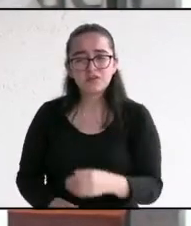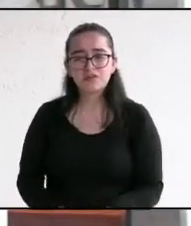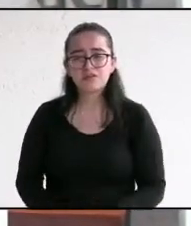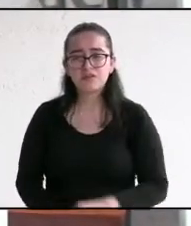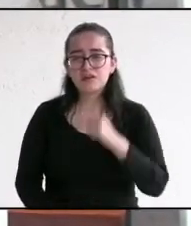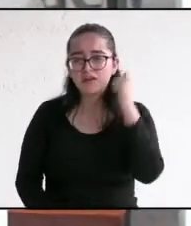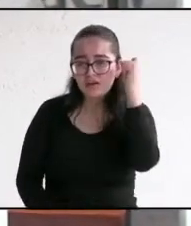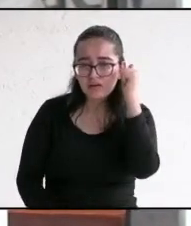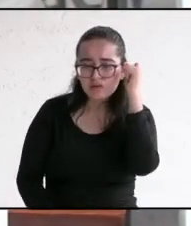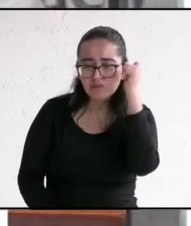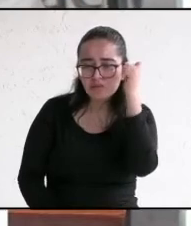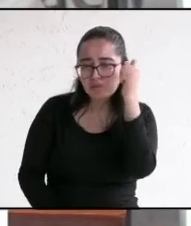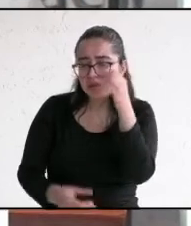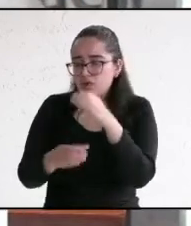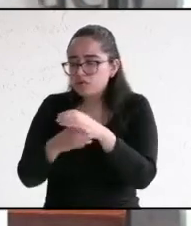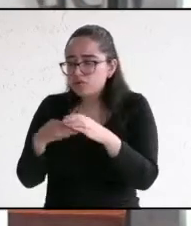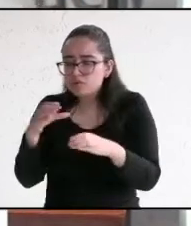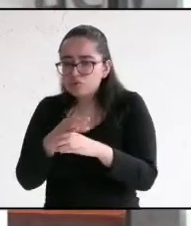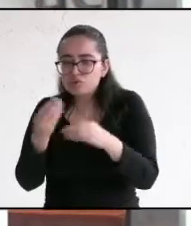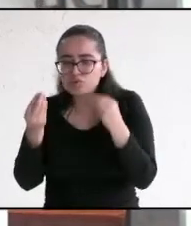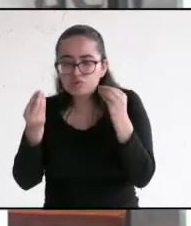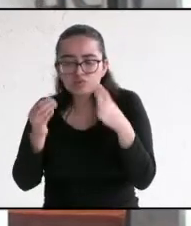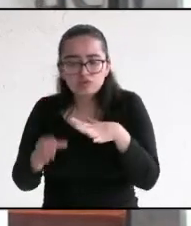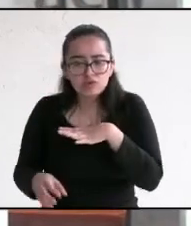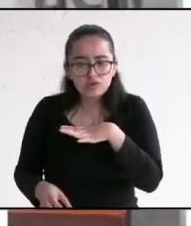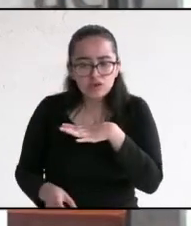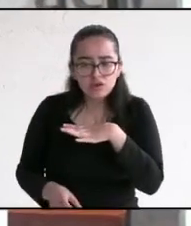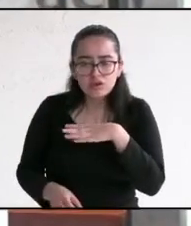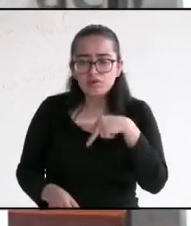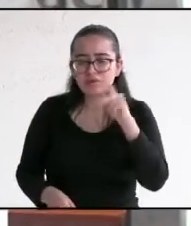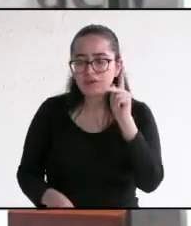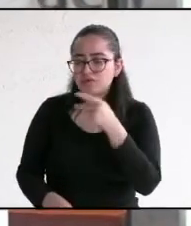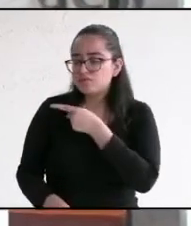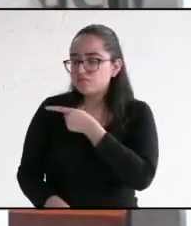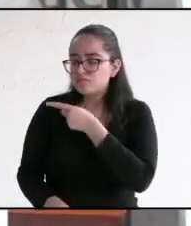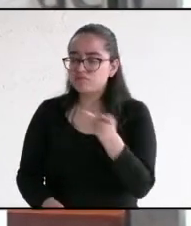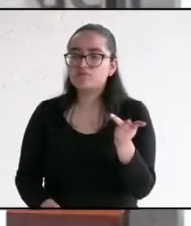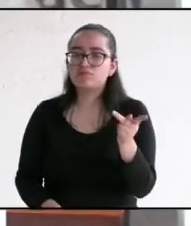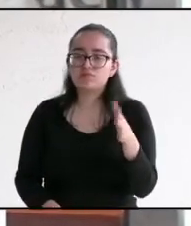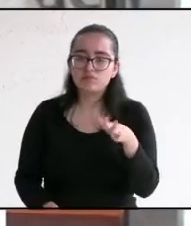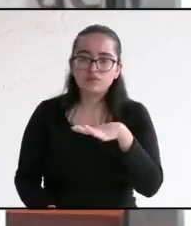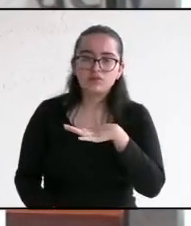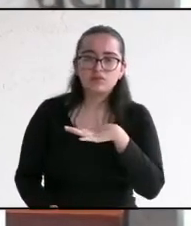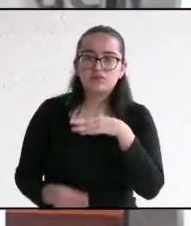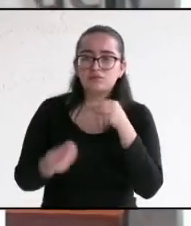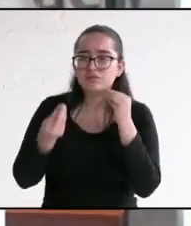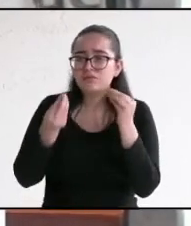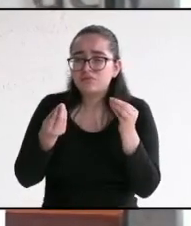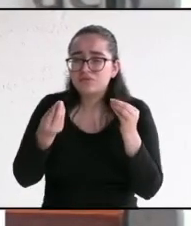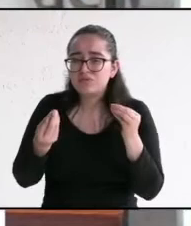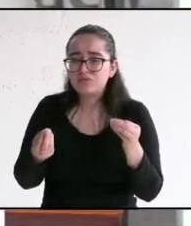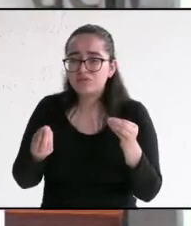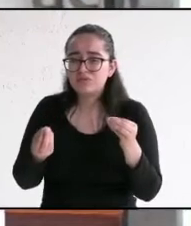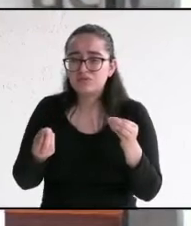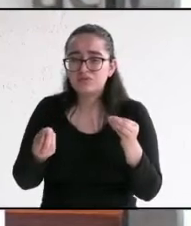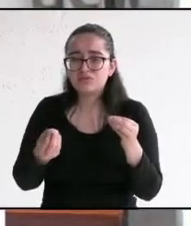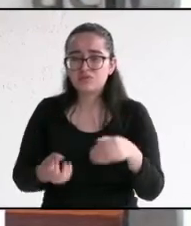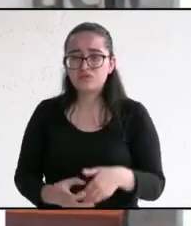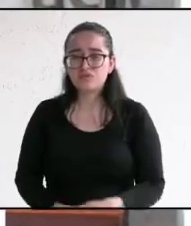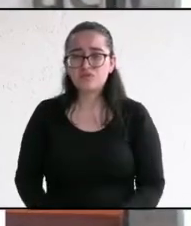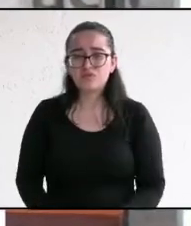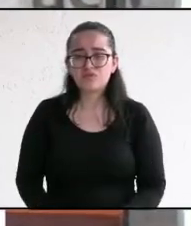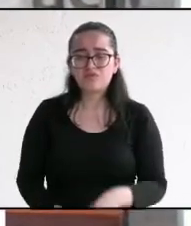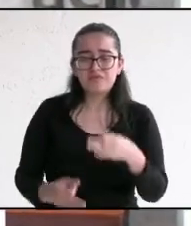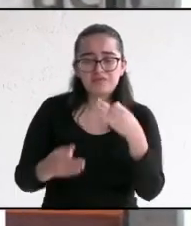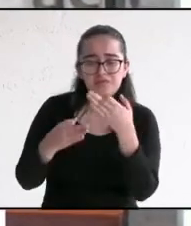inmensamente rico, viva nuestra gente en situaciones precarias. Las políticas se deben enfocar a generar las condiciones necesarias de